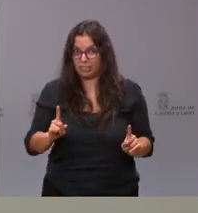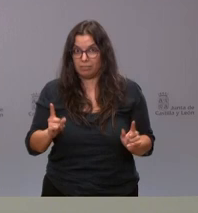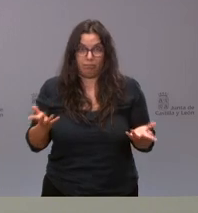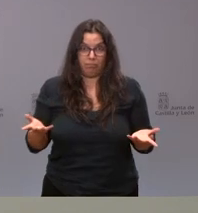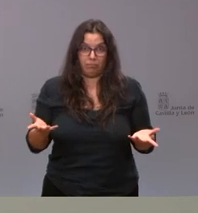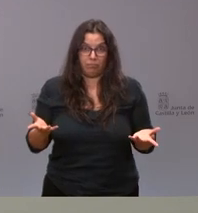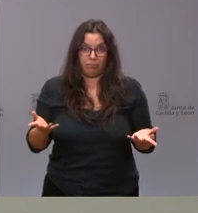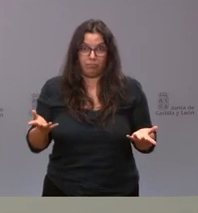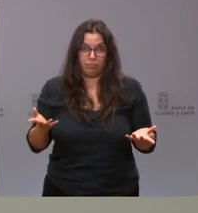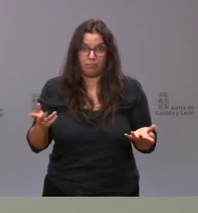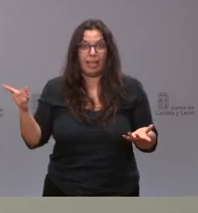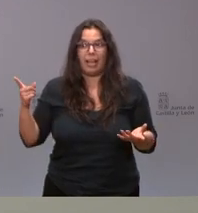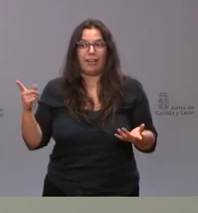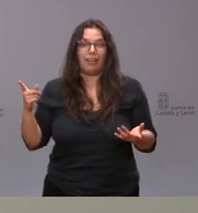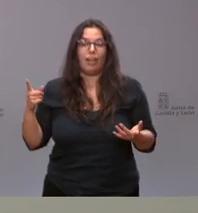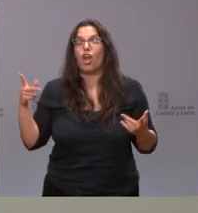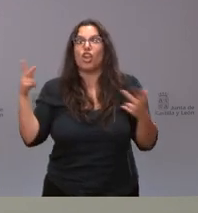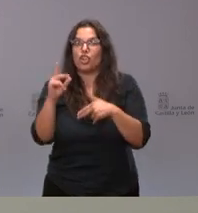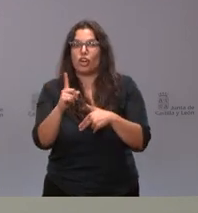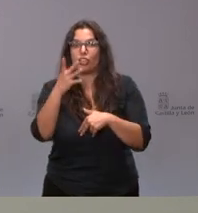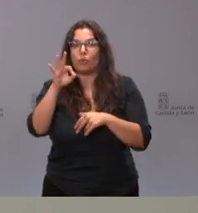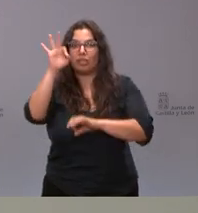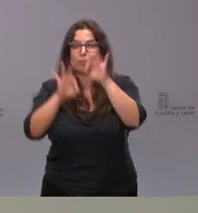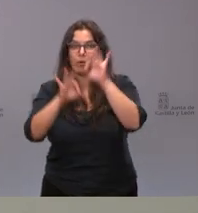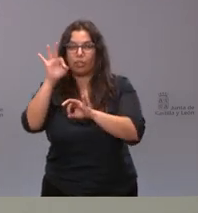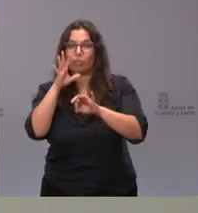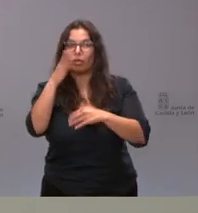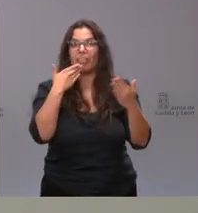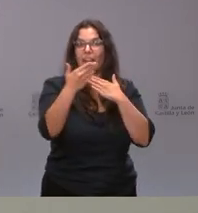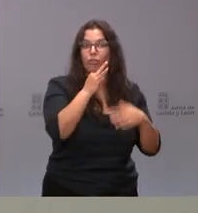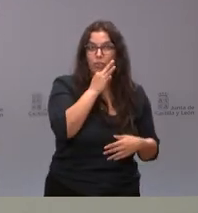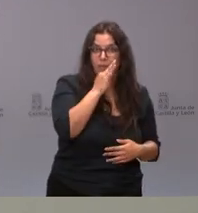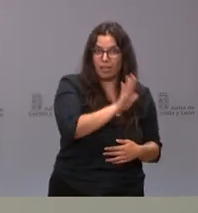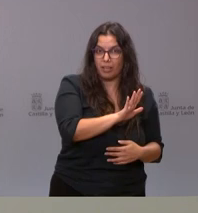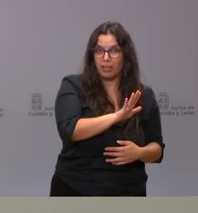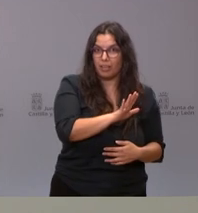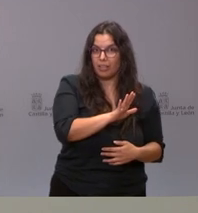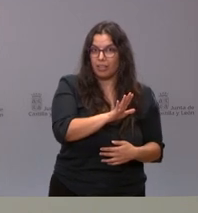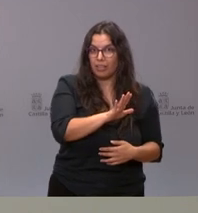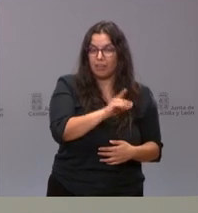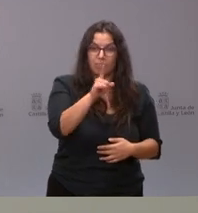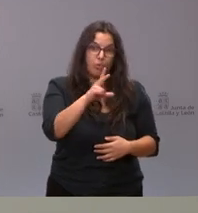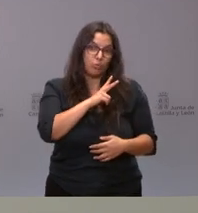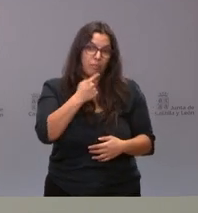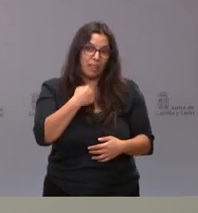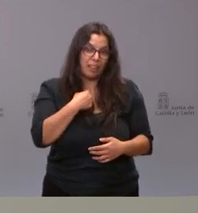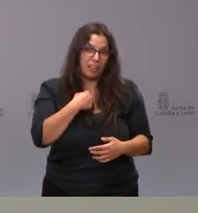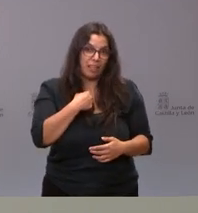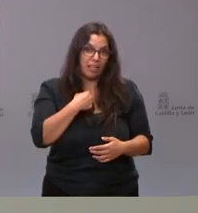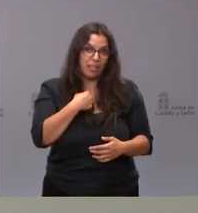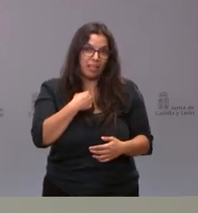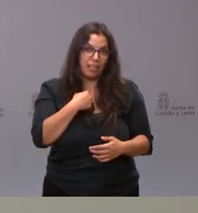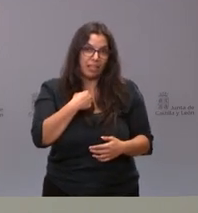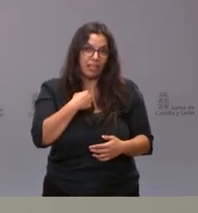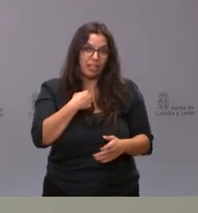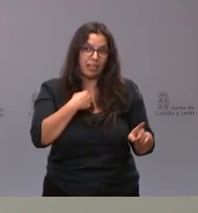No va a recortar el 50% porque todavía no se ha emprendido un diálogo con los agentes sociales. Bueno, usted me decía que no interprete su